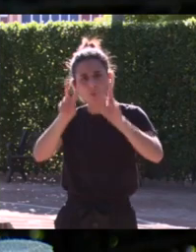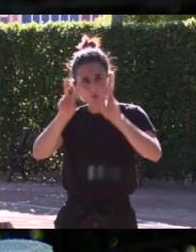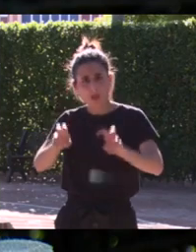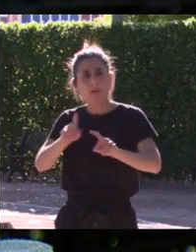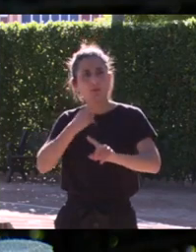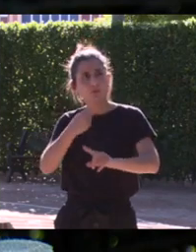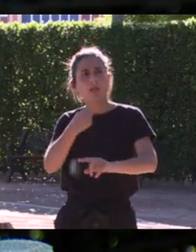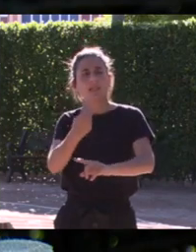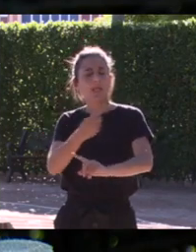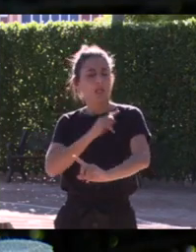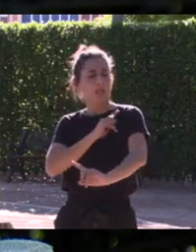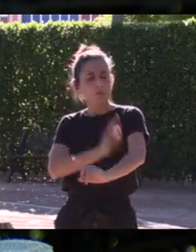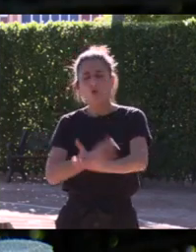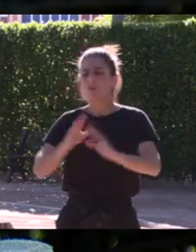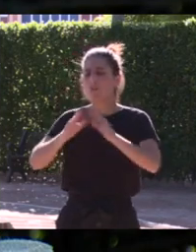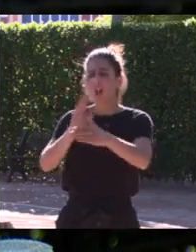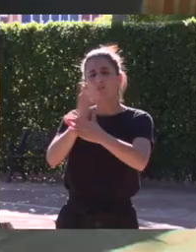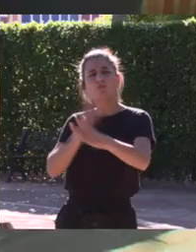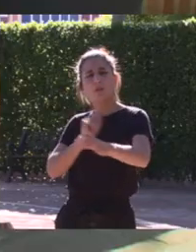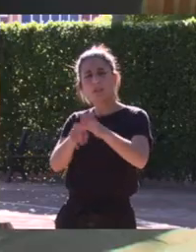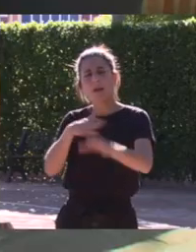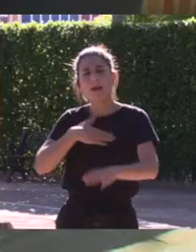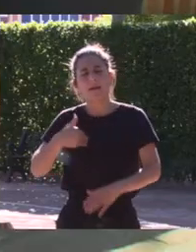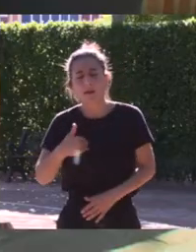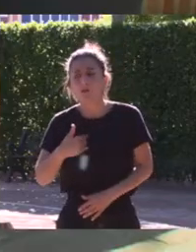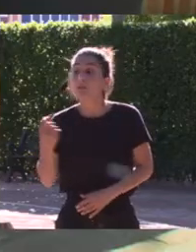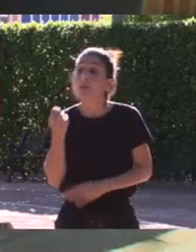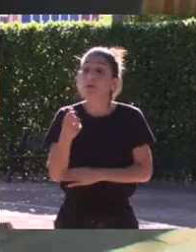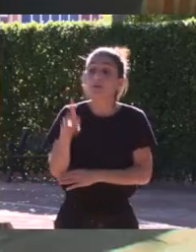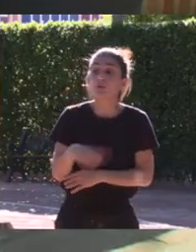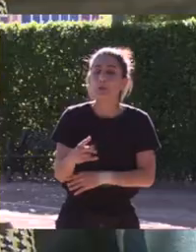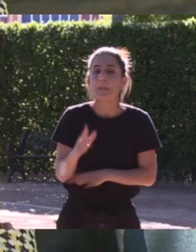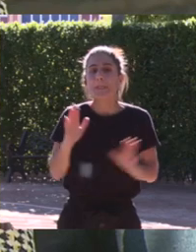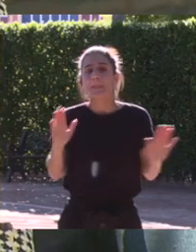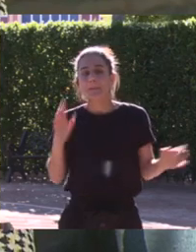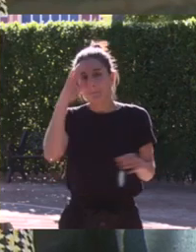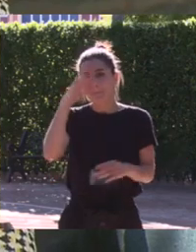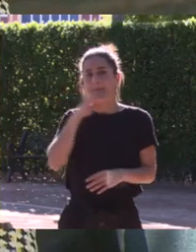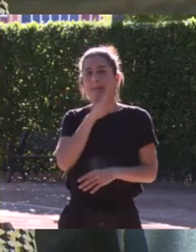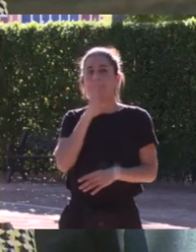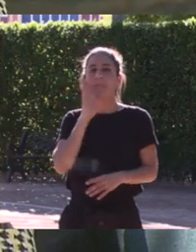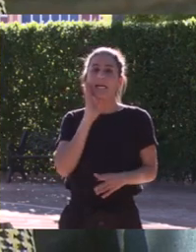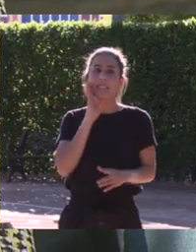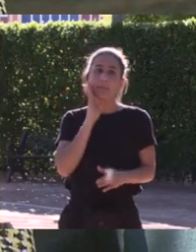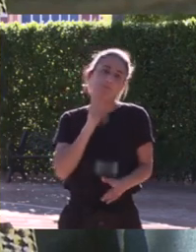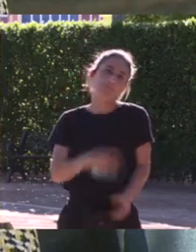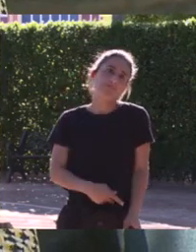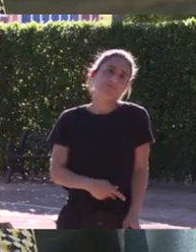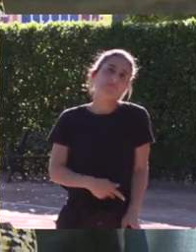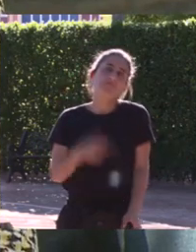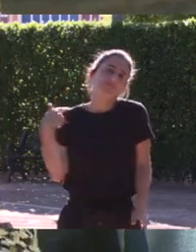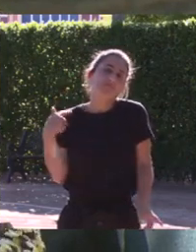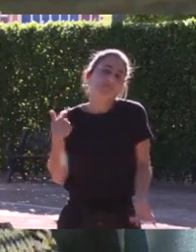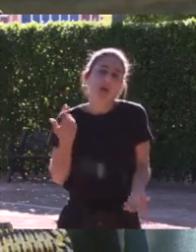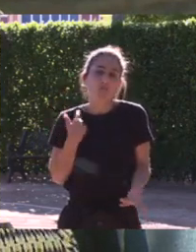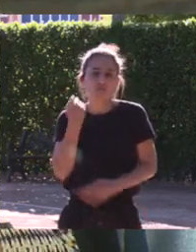dedicarte al mundo de la vela? bueno, ahí hubo un poco de todo mis padres en líneas generales sí me han apoyado claro